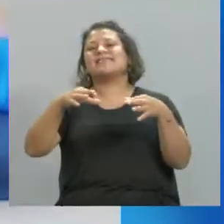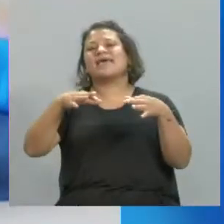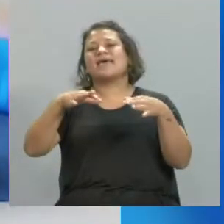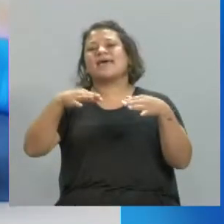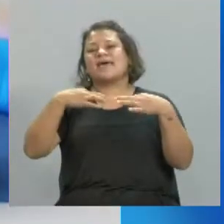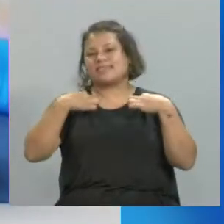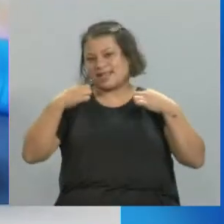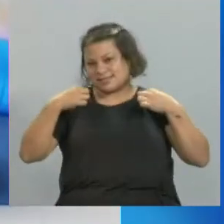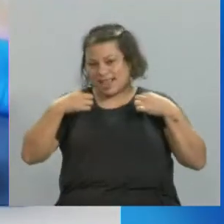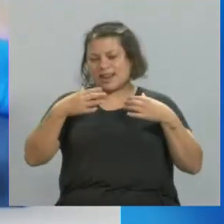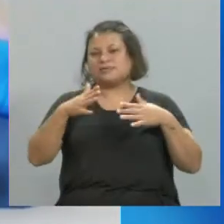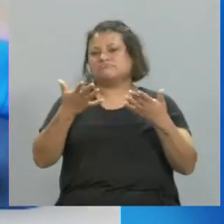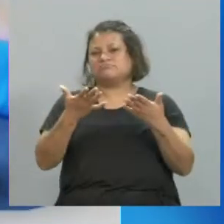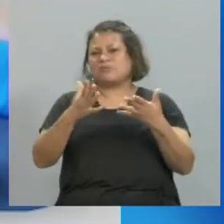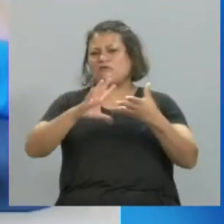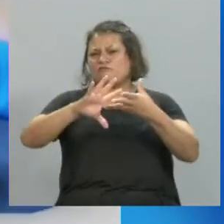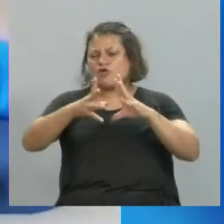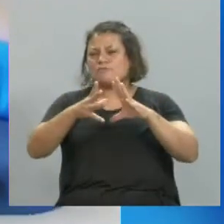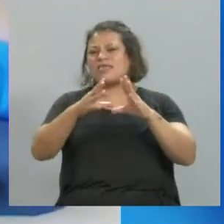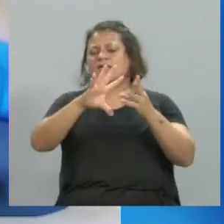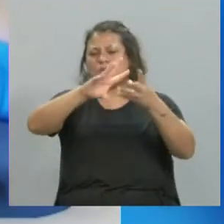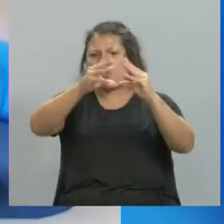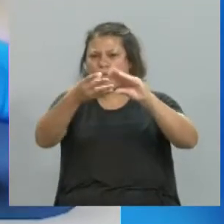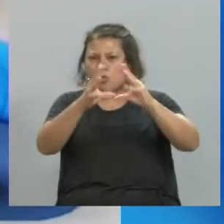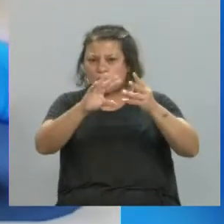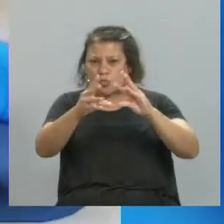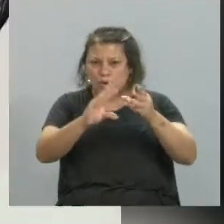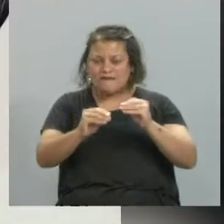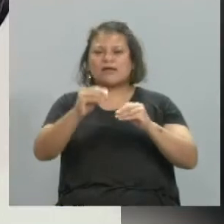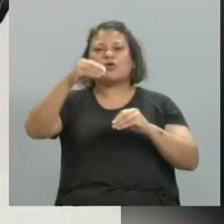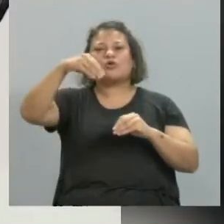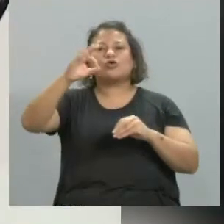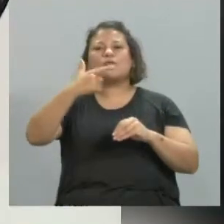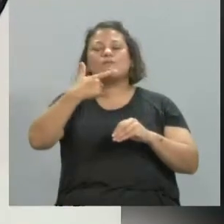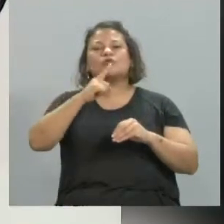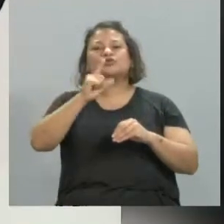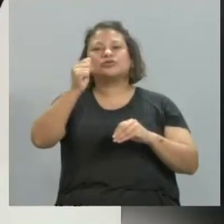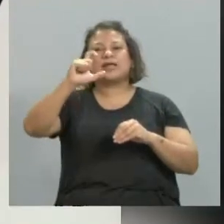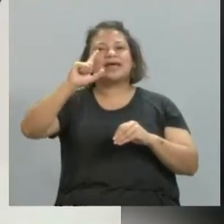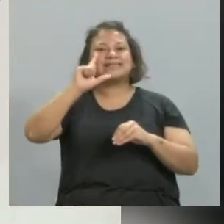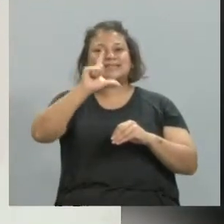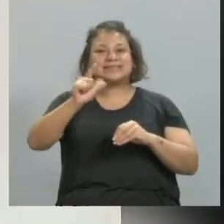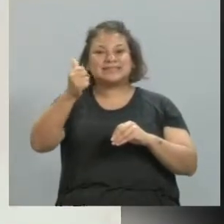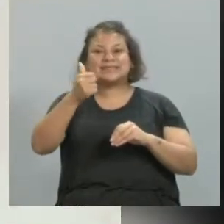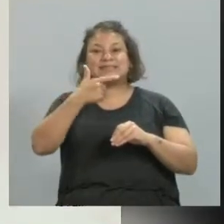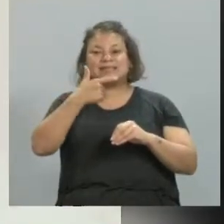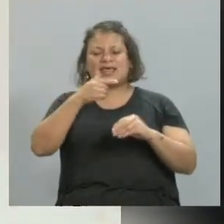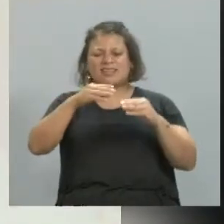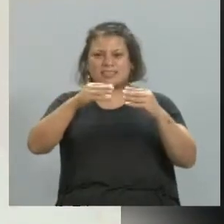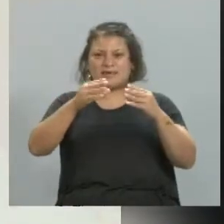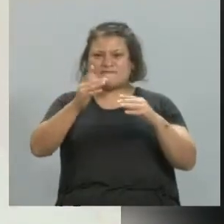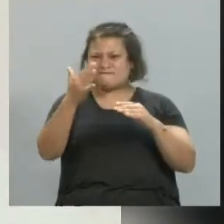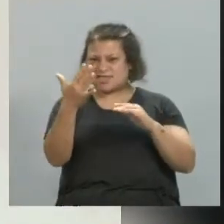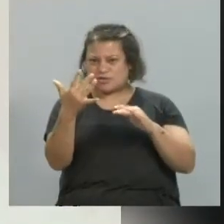piezas, especies de esculturas blandas con mostacillas de vidrio y tanza, son como tejidos